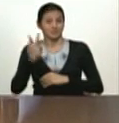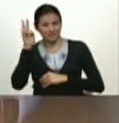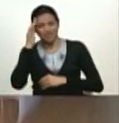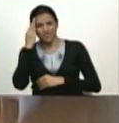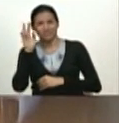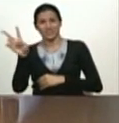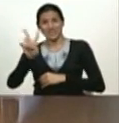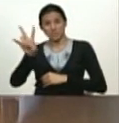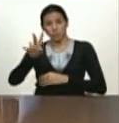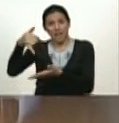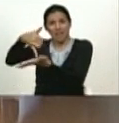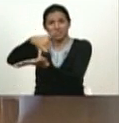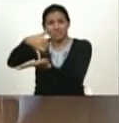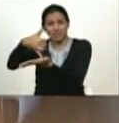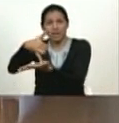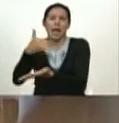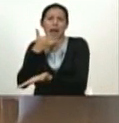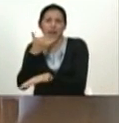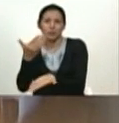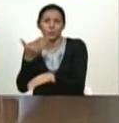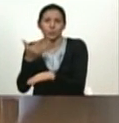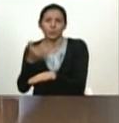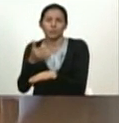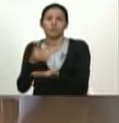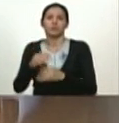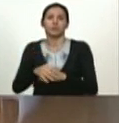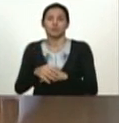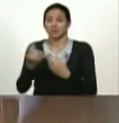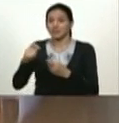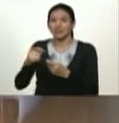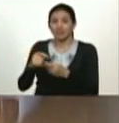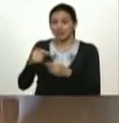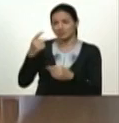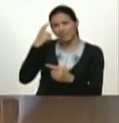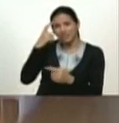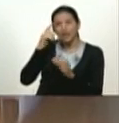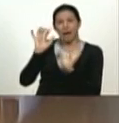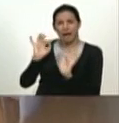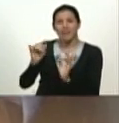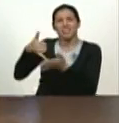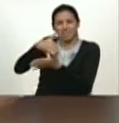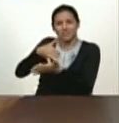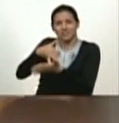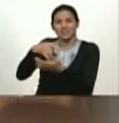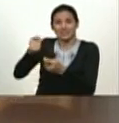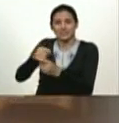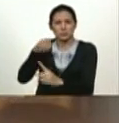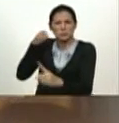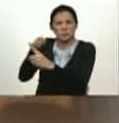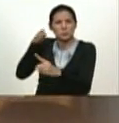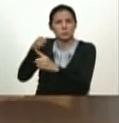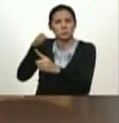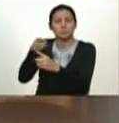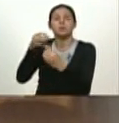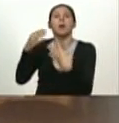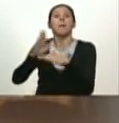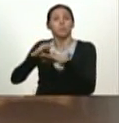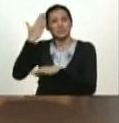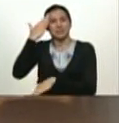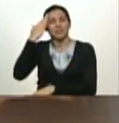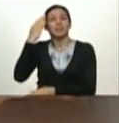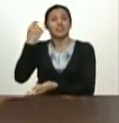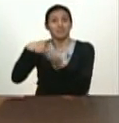dañar otras partes del cuerpo nacional y golpear las partes donde hay debilidad. Porque saben que bajó el ingreso petrolero